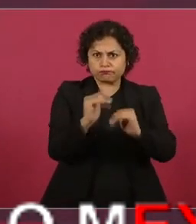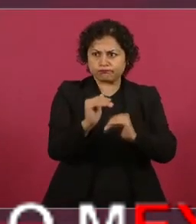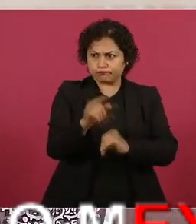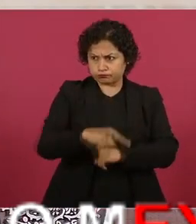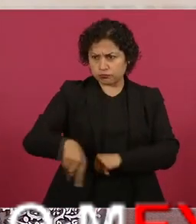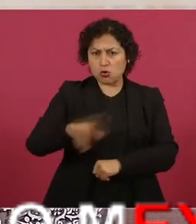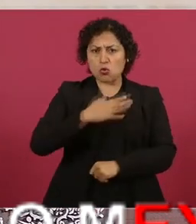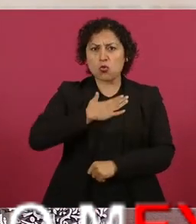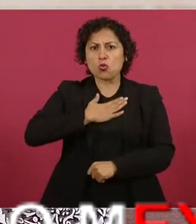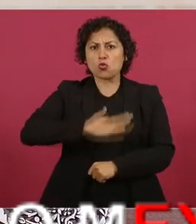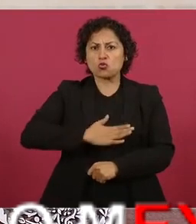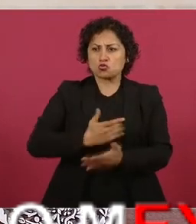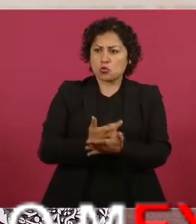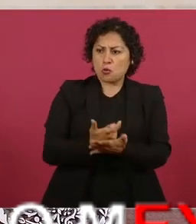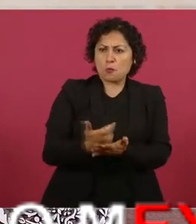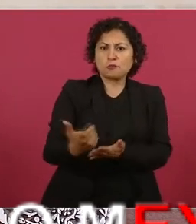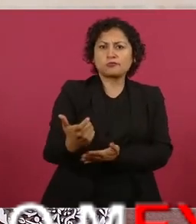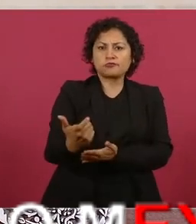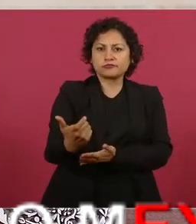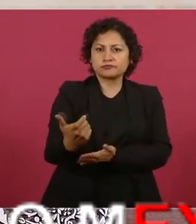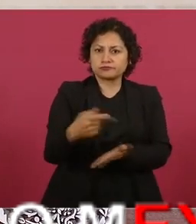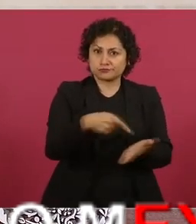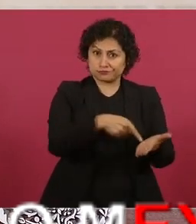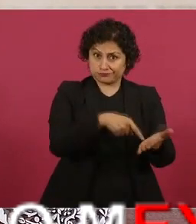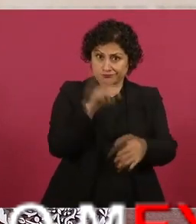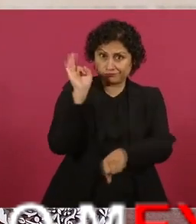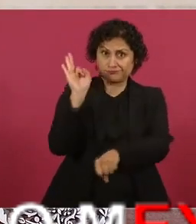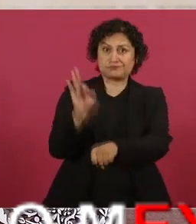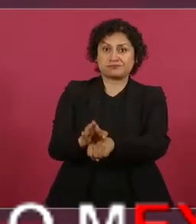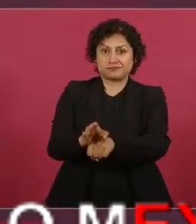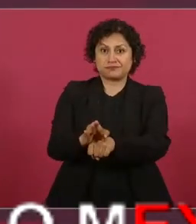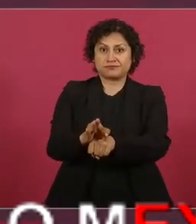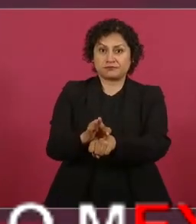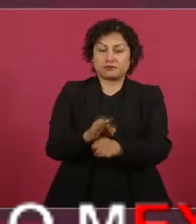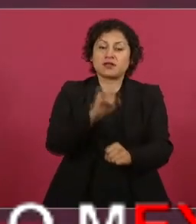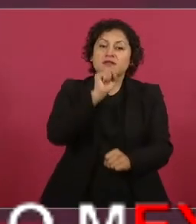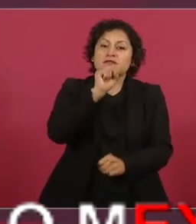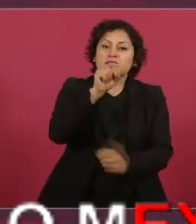que garantiza la educación pública